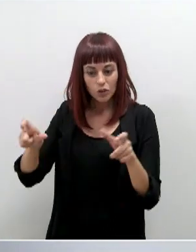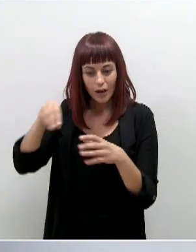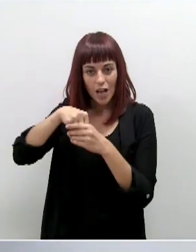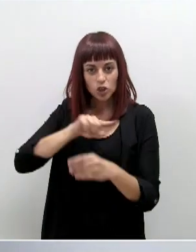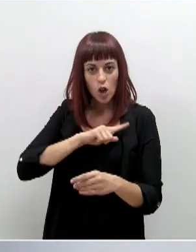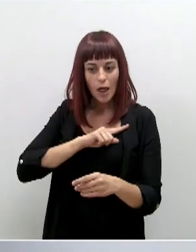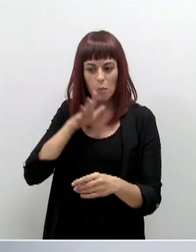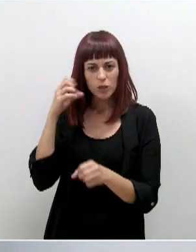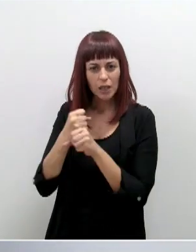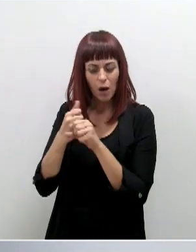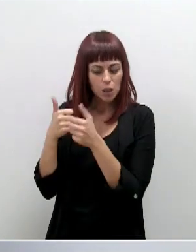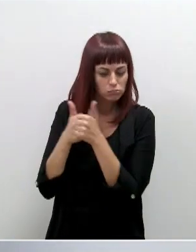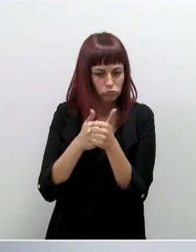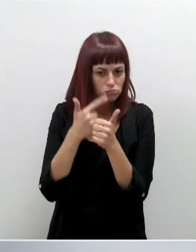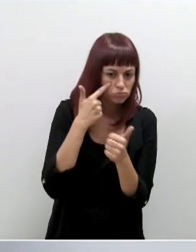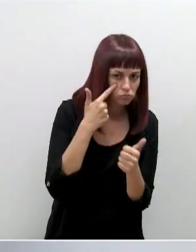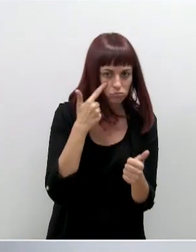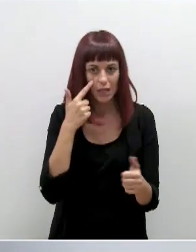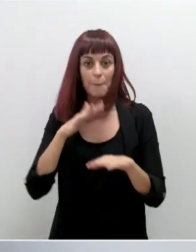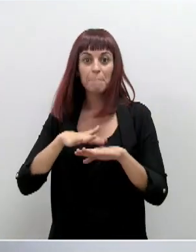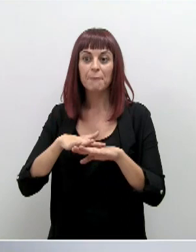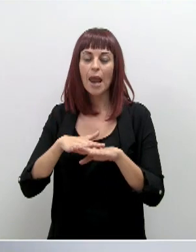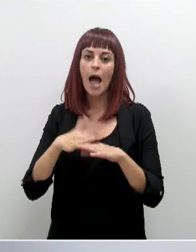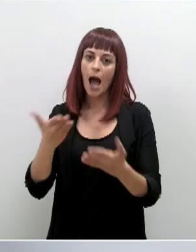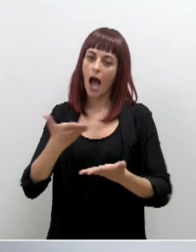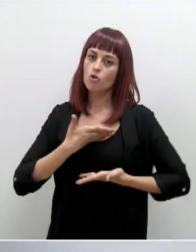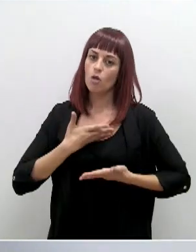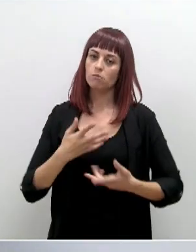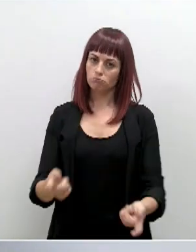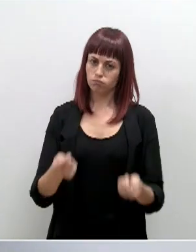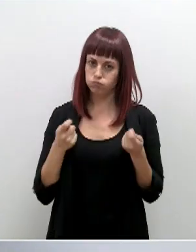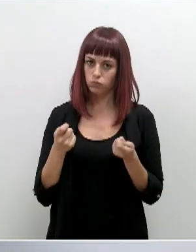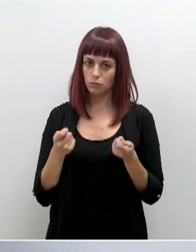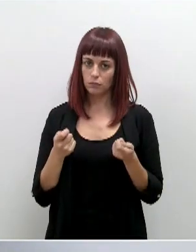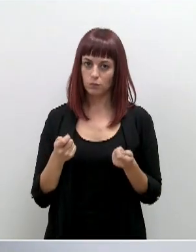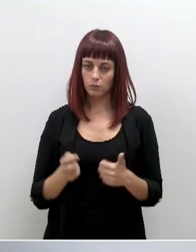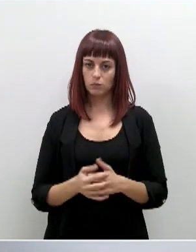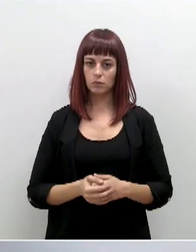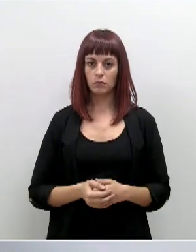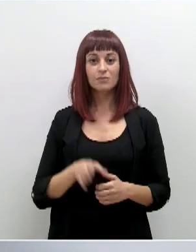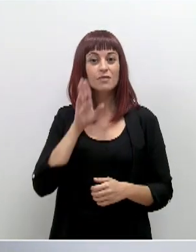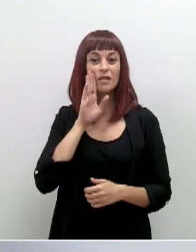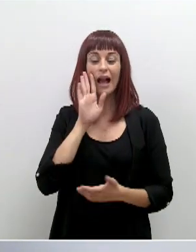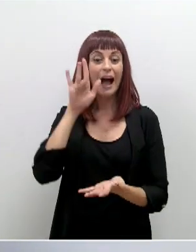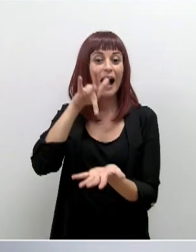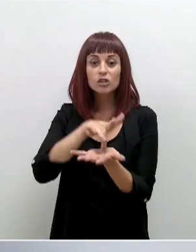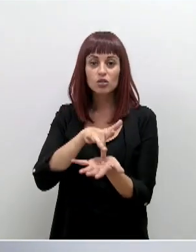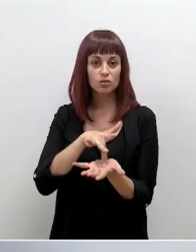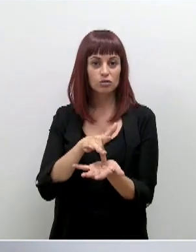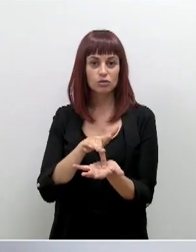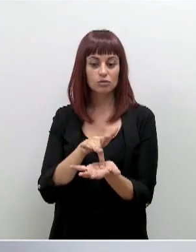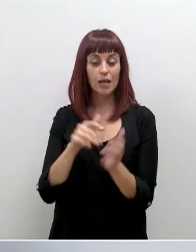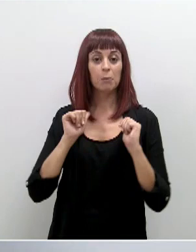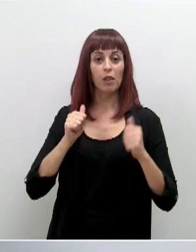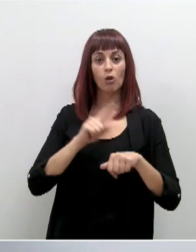de rastreo que están desempeñando en la región de Murcia para ayudarnos a frenar la pandemia. Como digo, fue un acto que